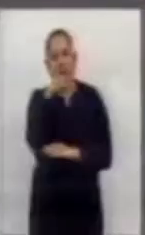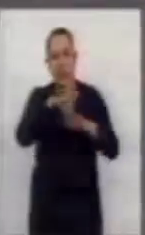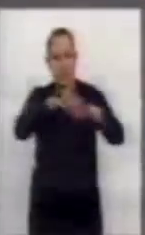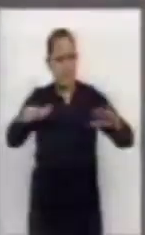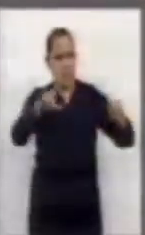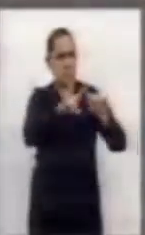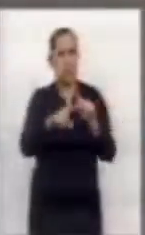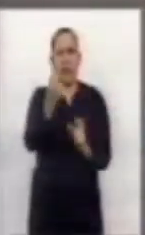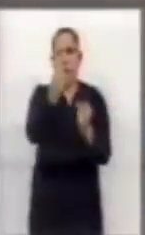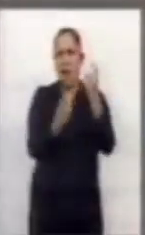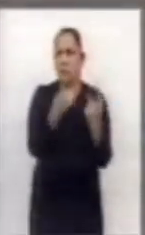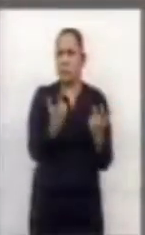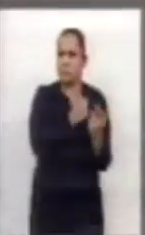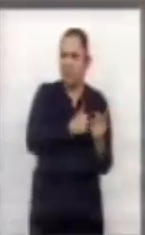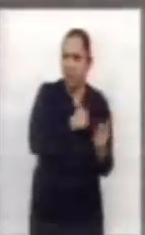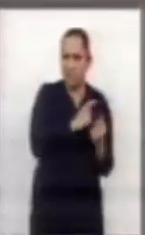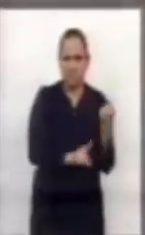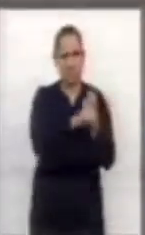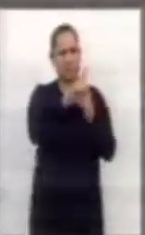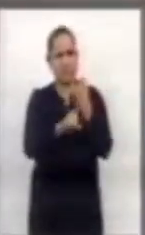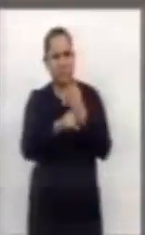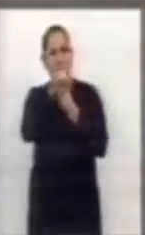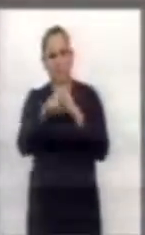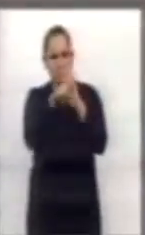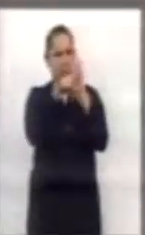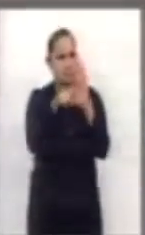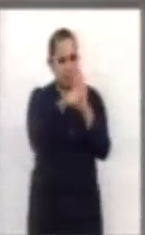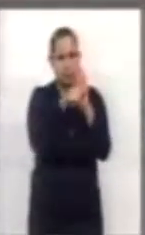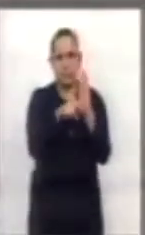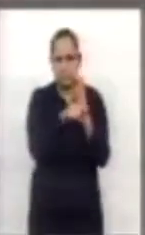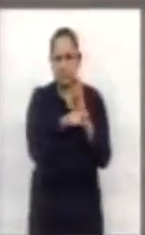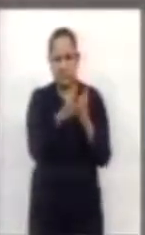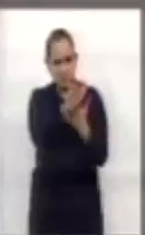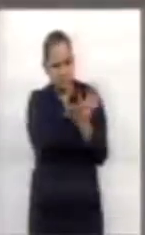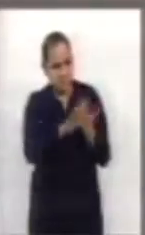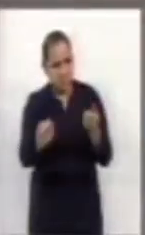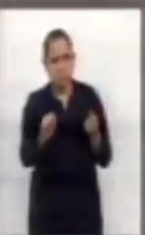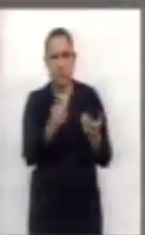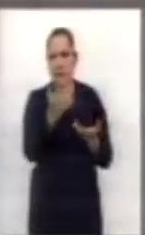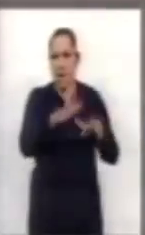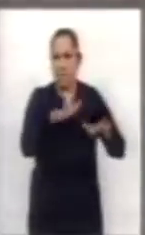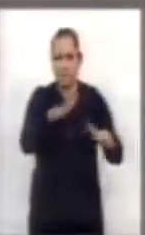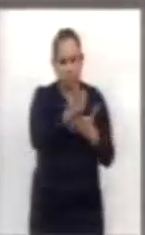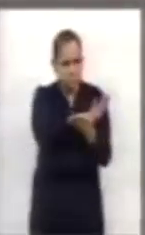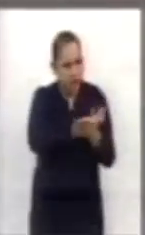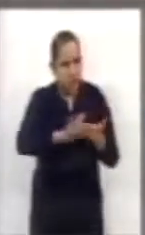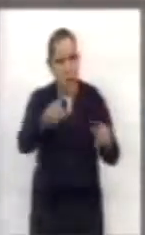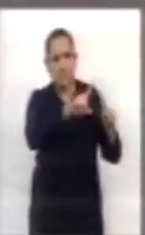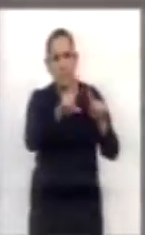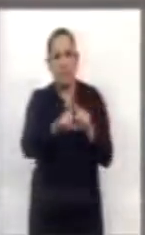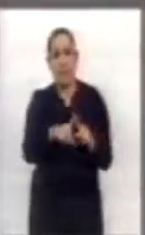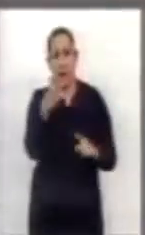climáticas atípicas e inclusive desastrosas. Estos son los gritos desesperados de un